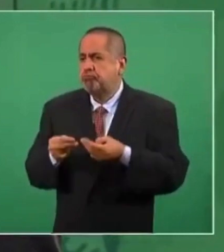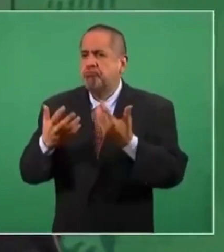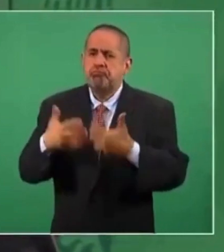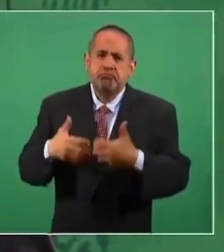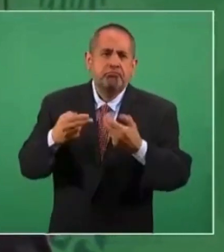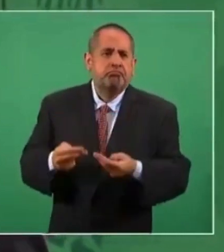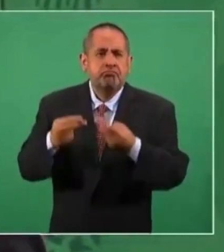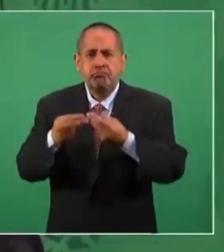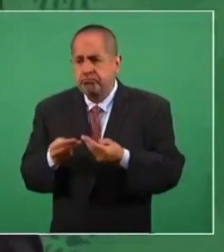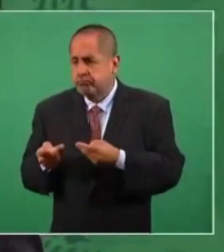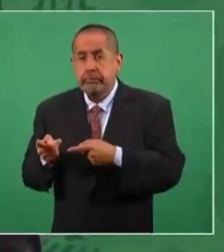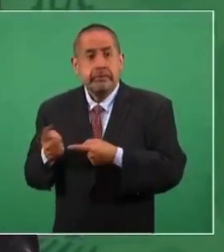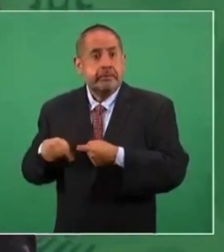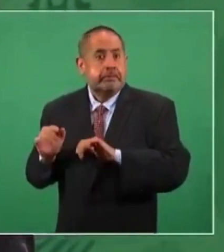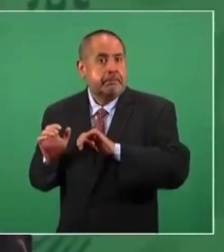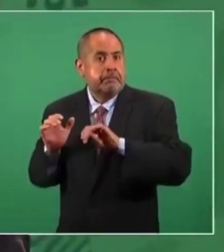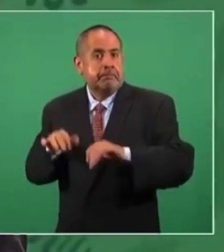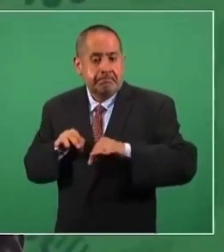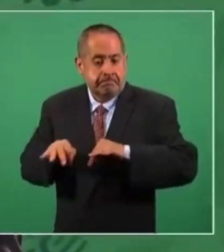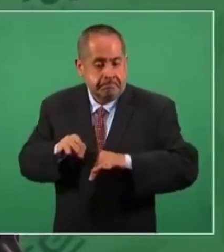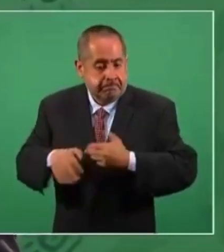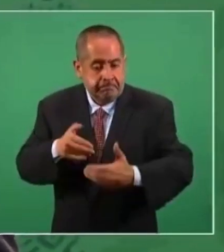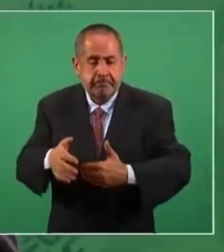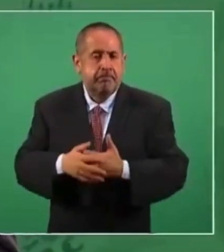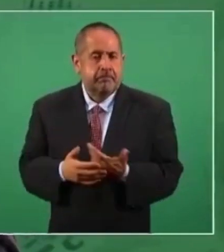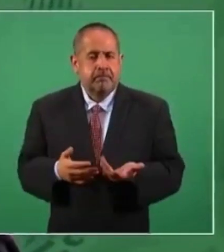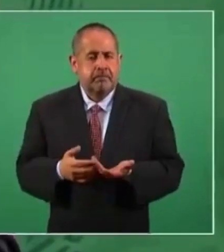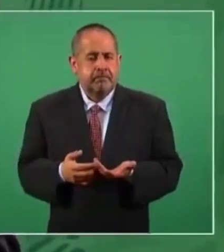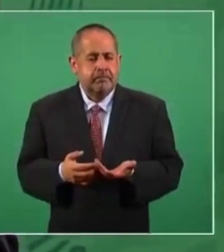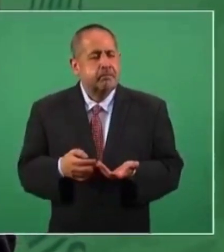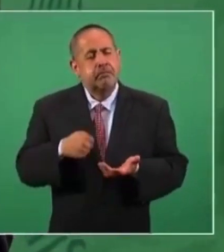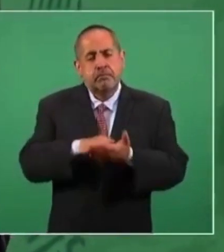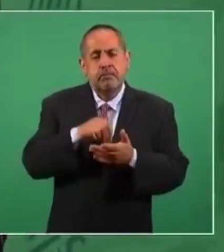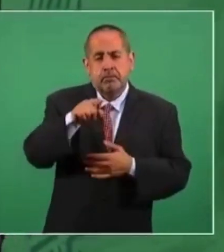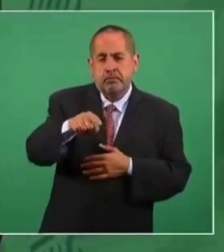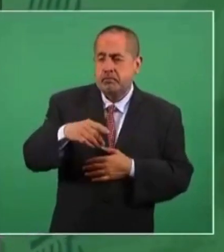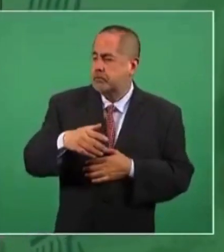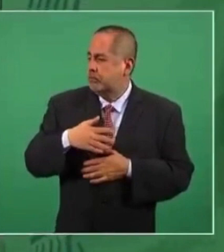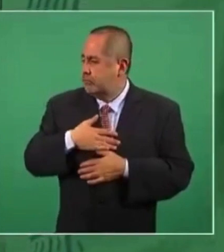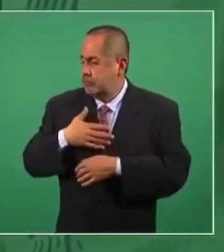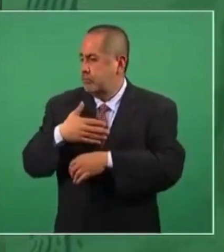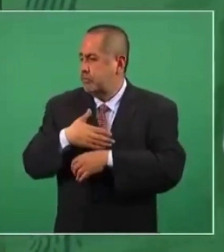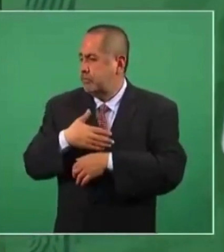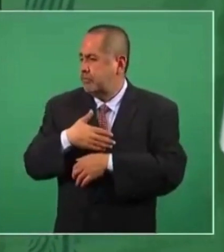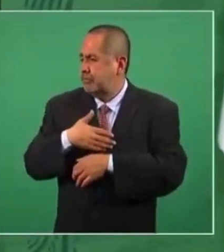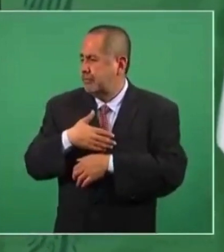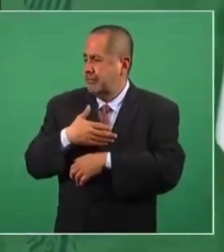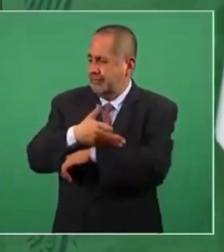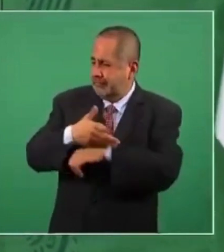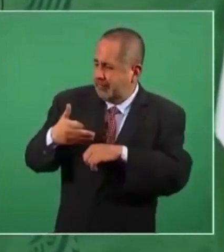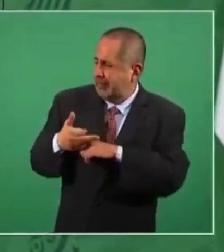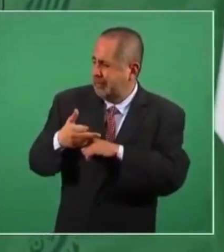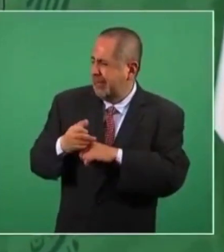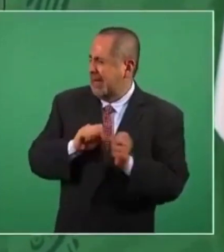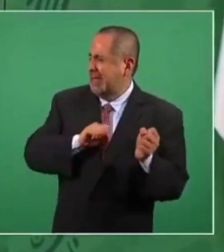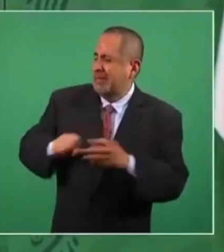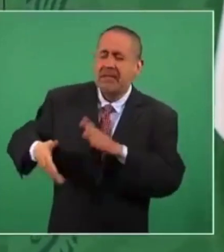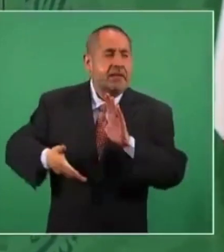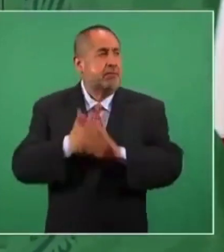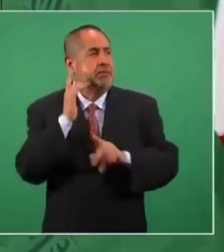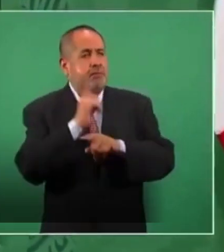sale de sus casas, abandona a su familia por gusto, lo hacen por necesidad,